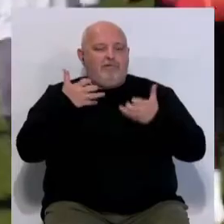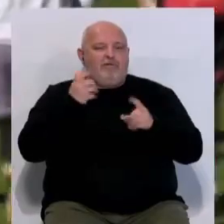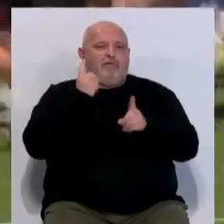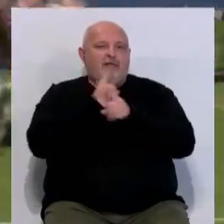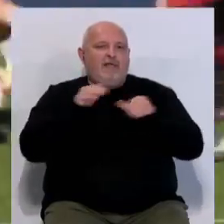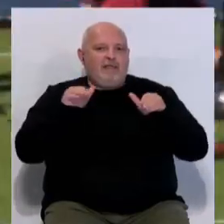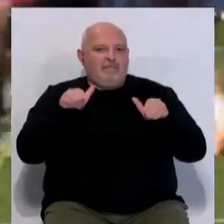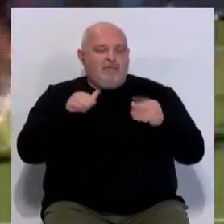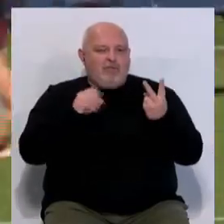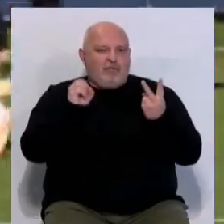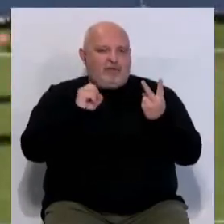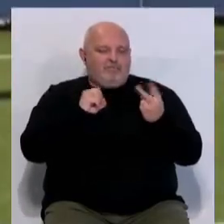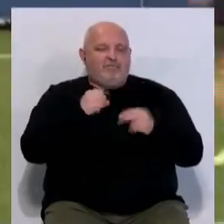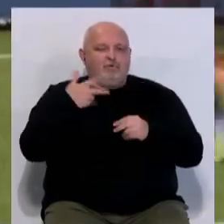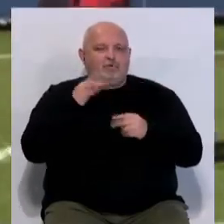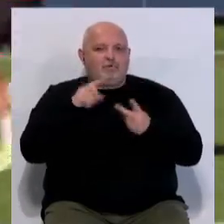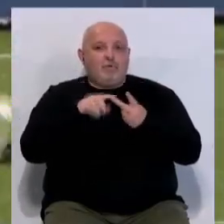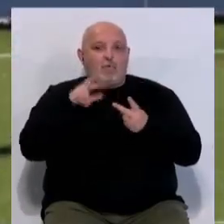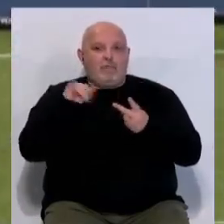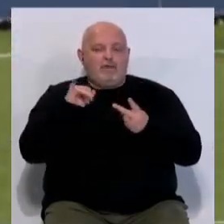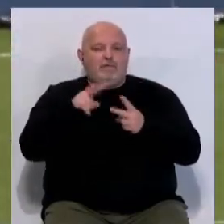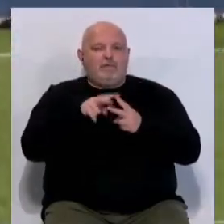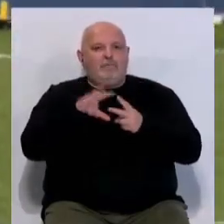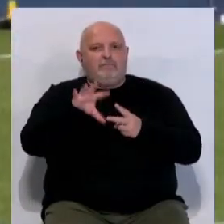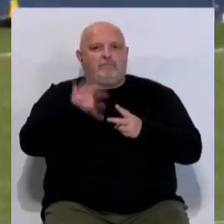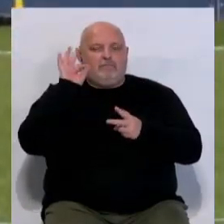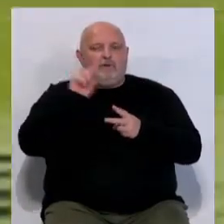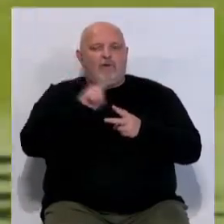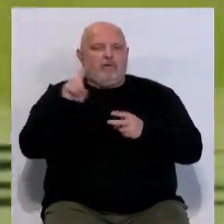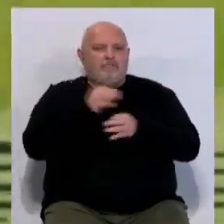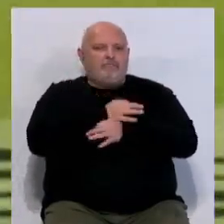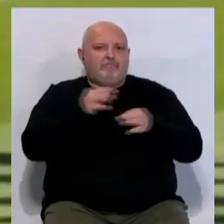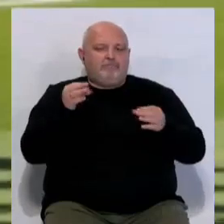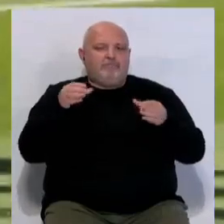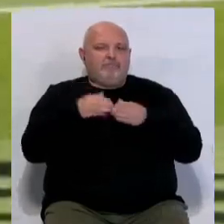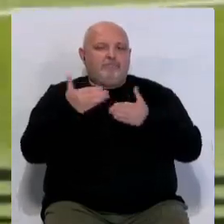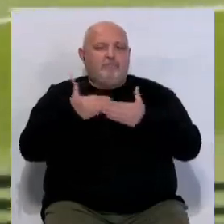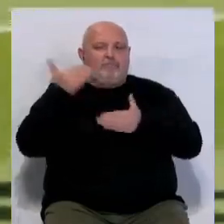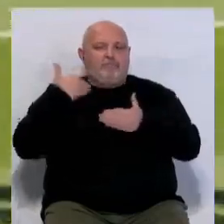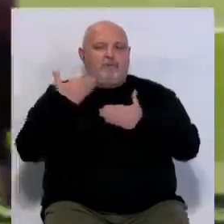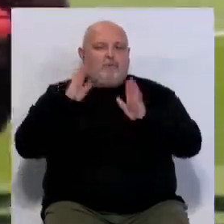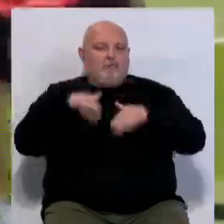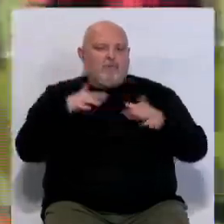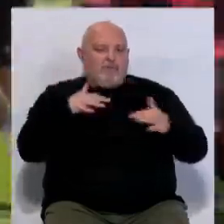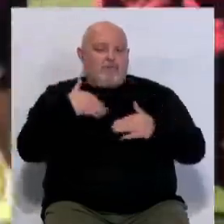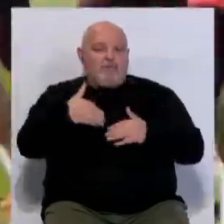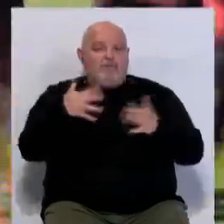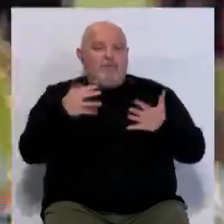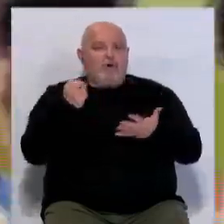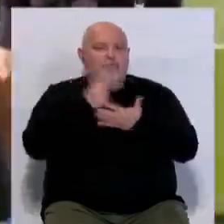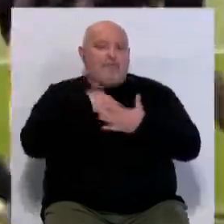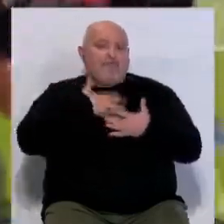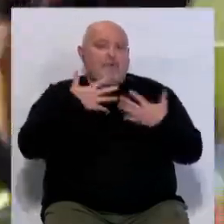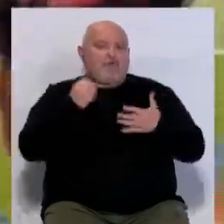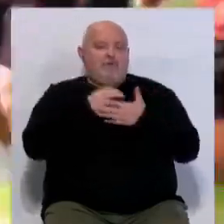Atlético de Madrid. Víctor Chus y Juanmi han sido elegidos en el once ideal de la pasada jornada. Este miércoles volverán